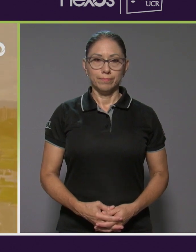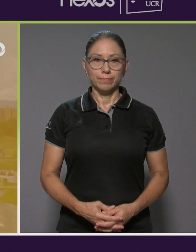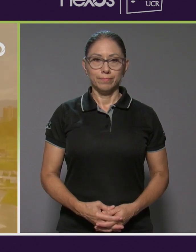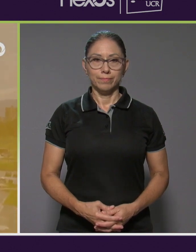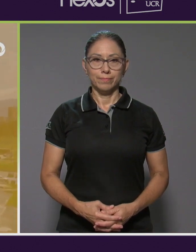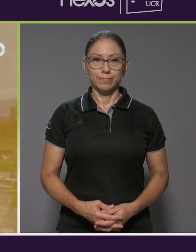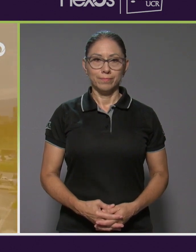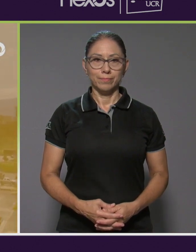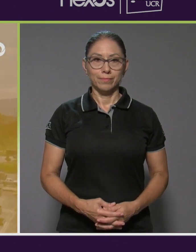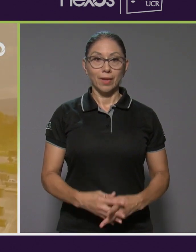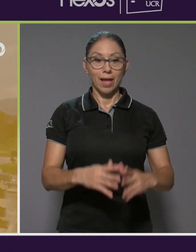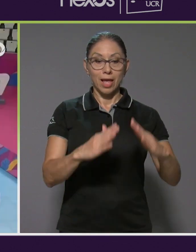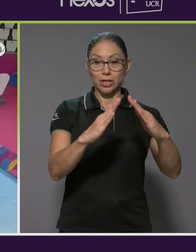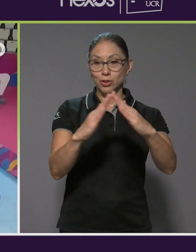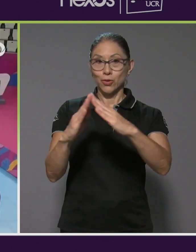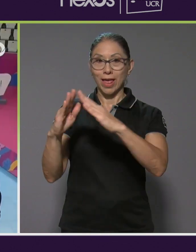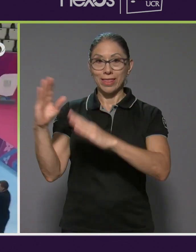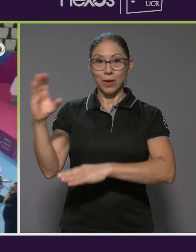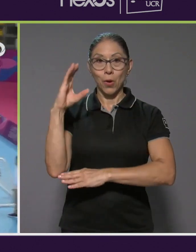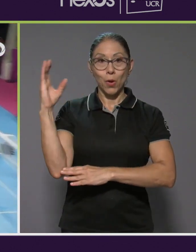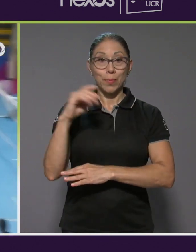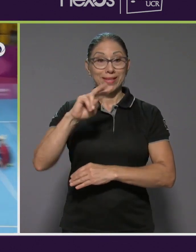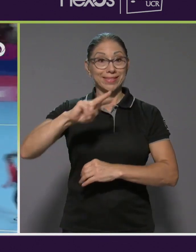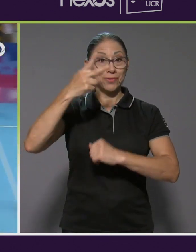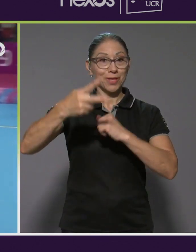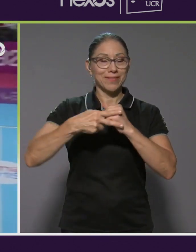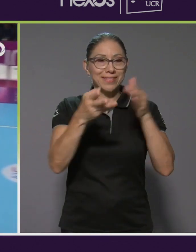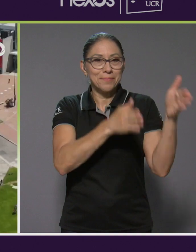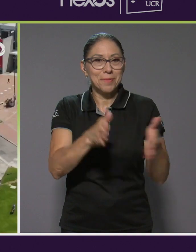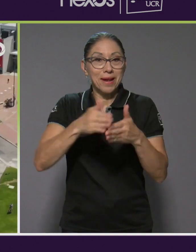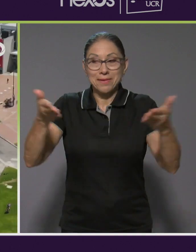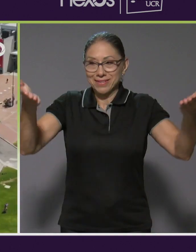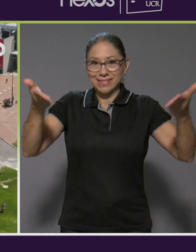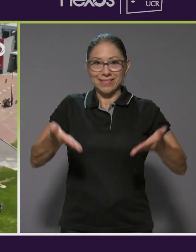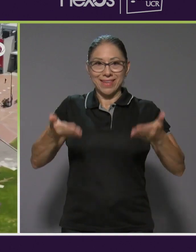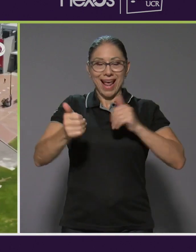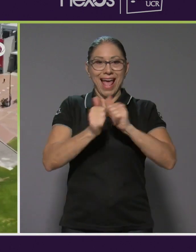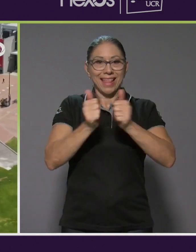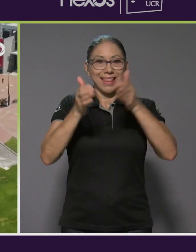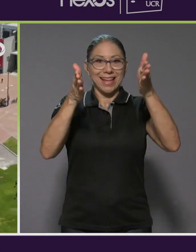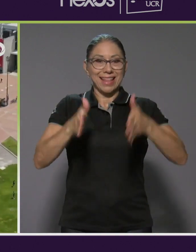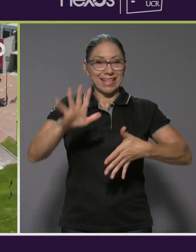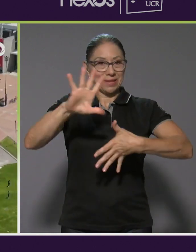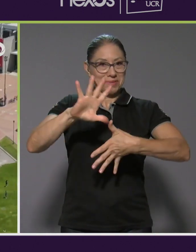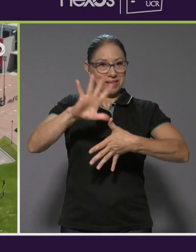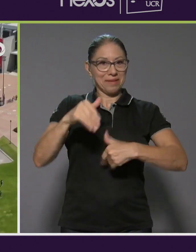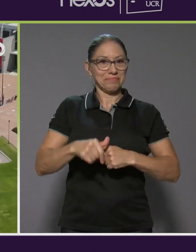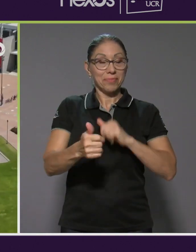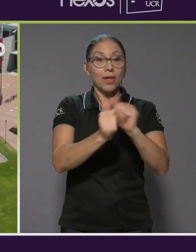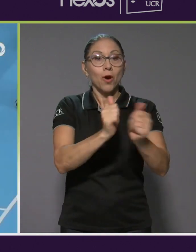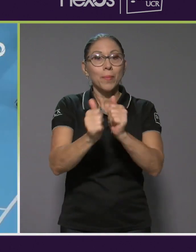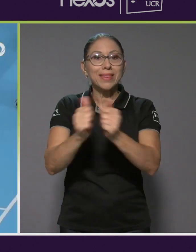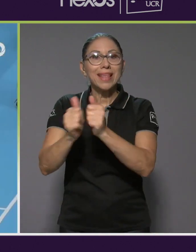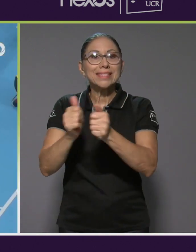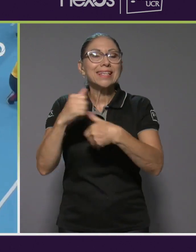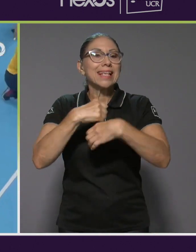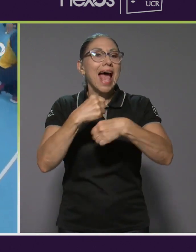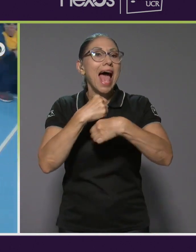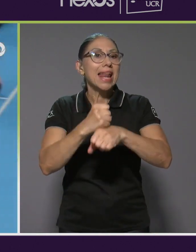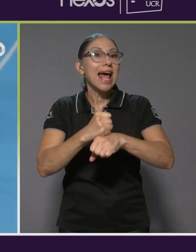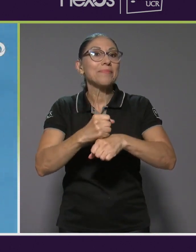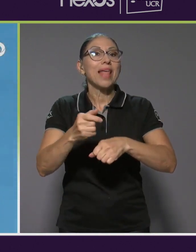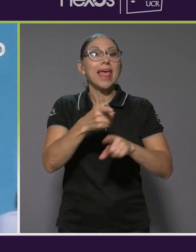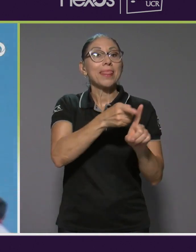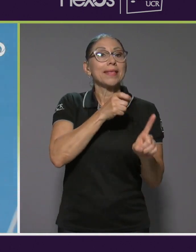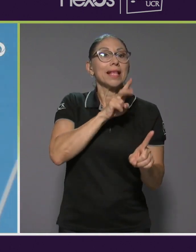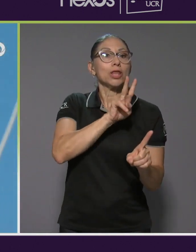La ciudad colombiana se prepara por segunda vez para recibir a los paratletas del continente. Las competencias se llevarán a cabo entre